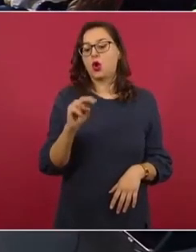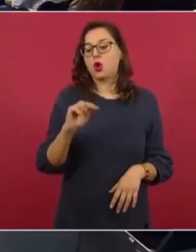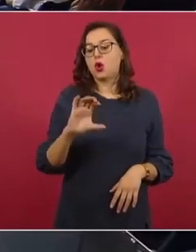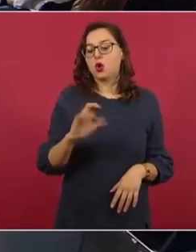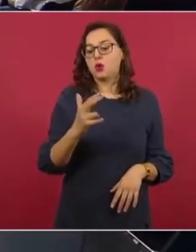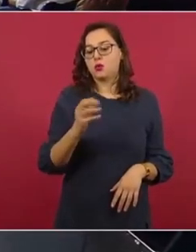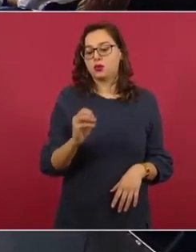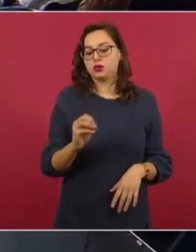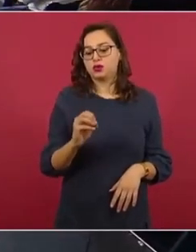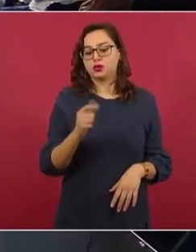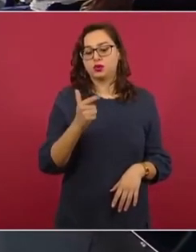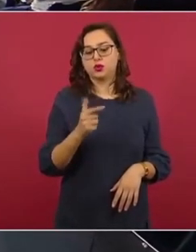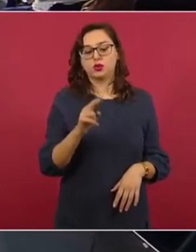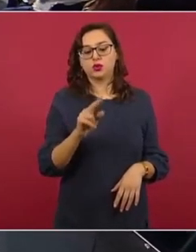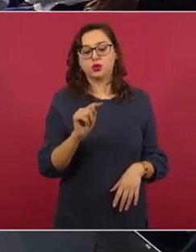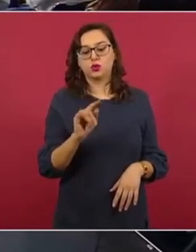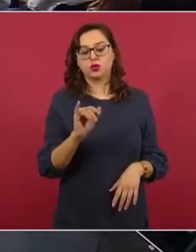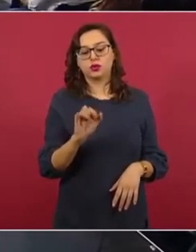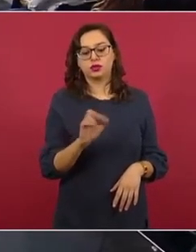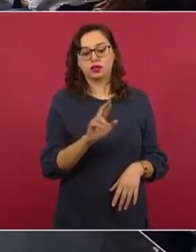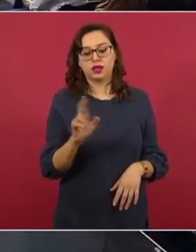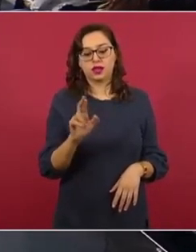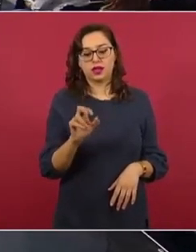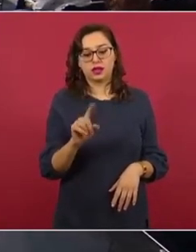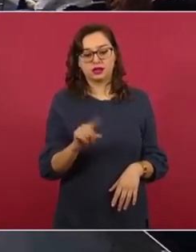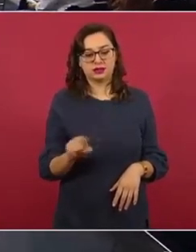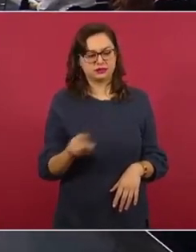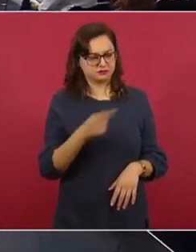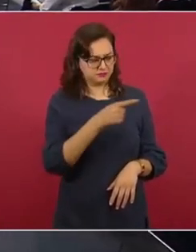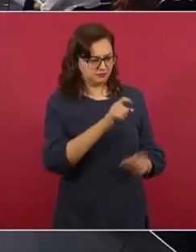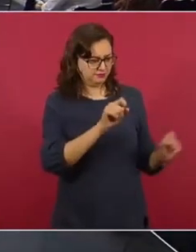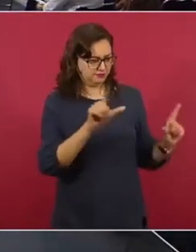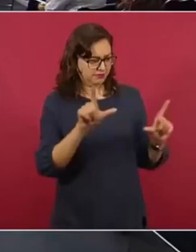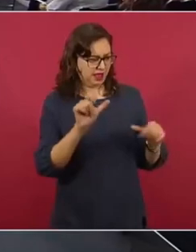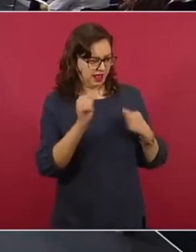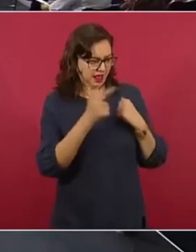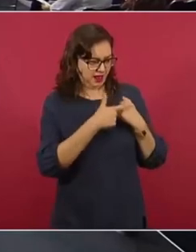¿No pones algo de Poncho Gutiérrez? A ver qué sale.